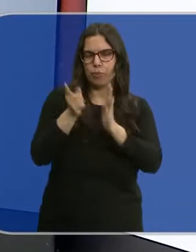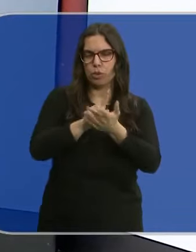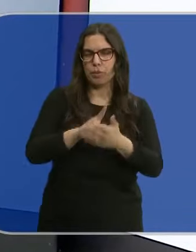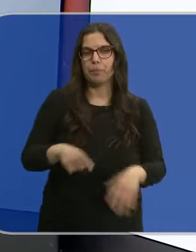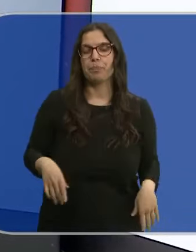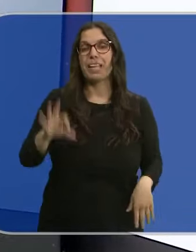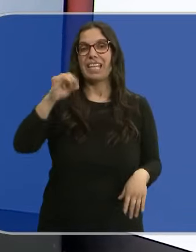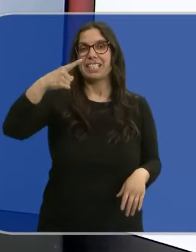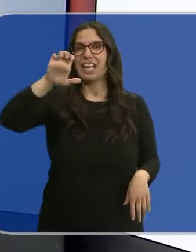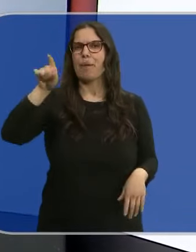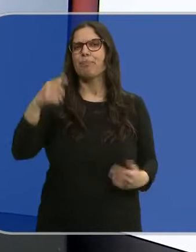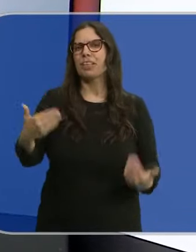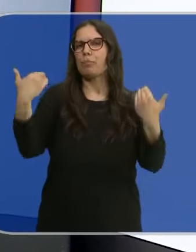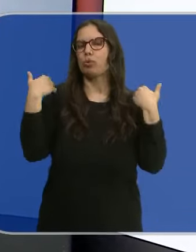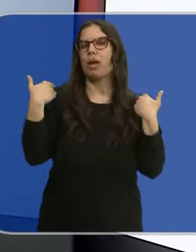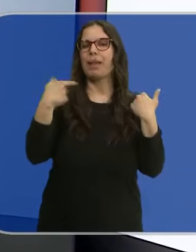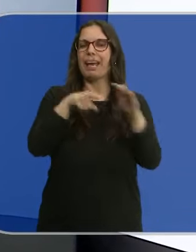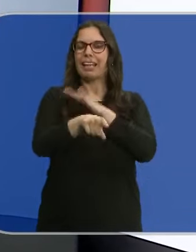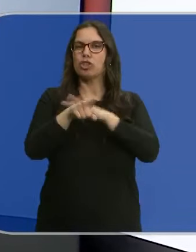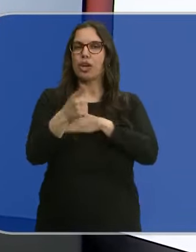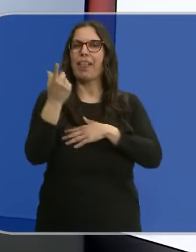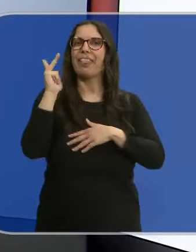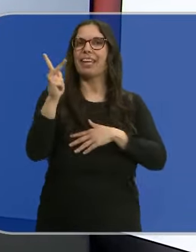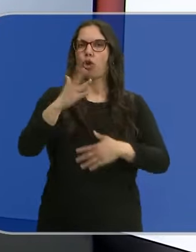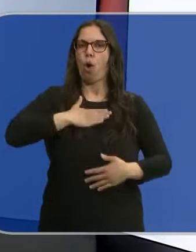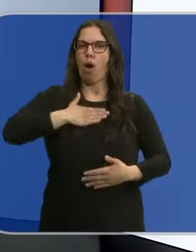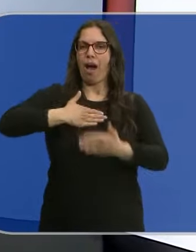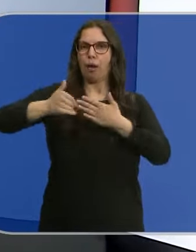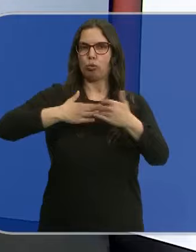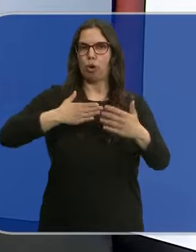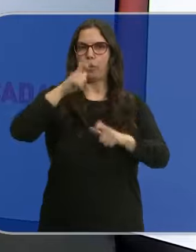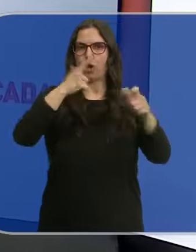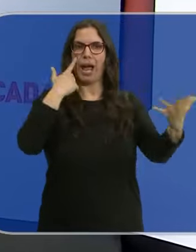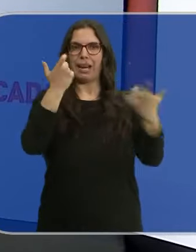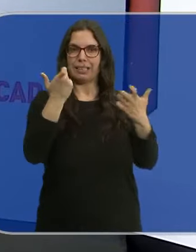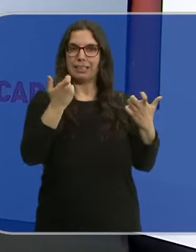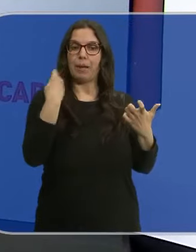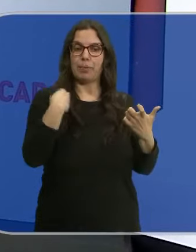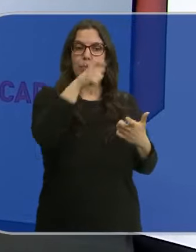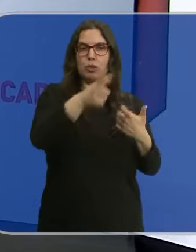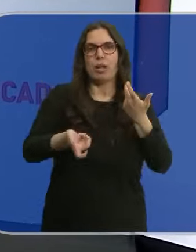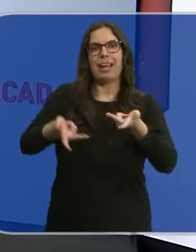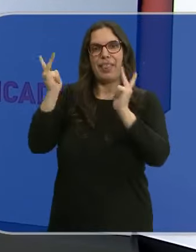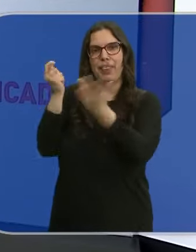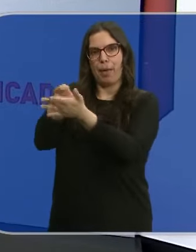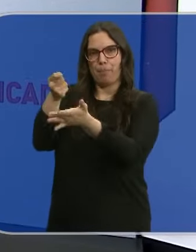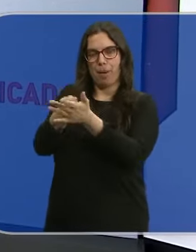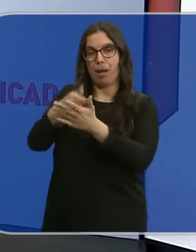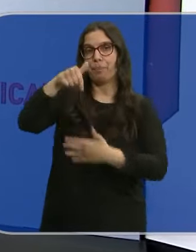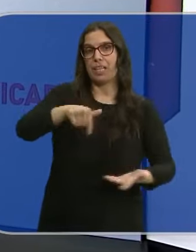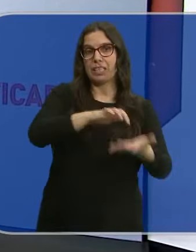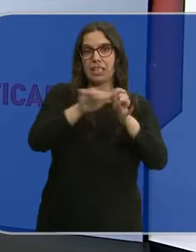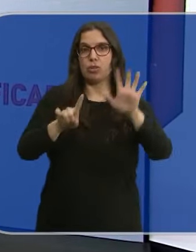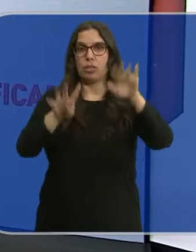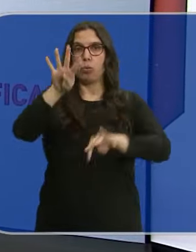La SGAE es la entidad que gestiona los derechos de autor de los artistas. Lo hace mediante licencias por las que hay que pagar unas tasas. En Castilla y León,